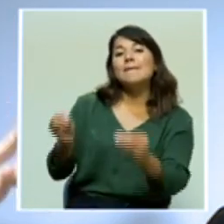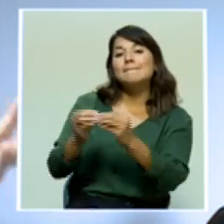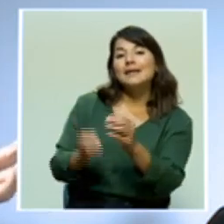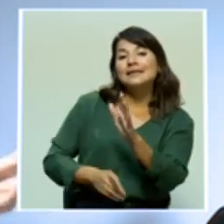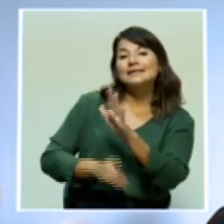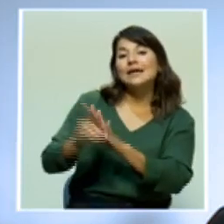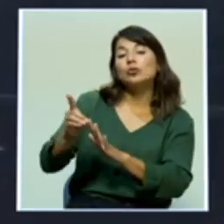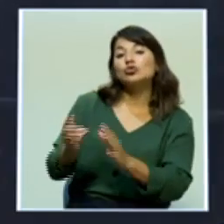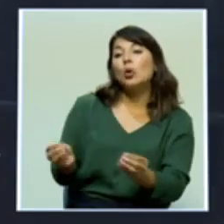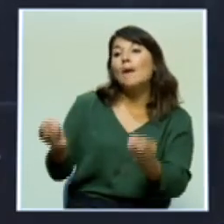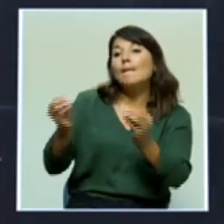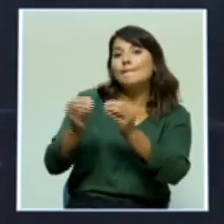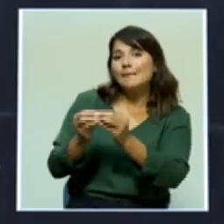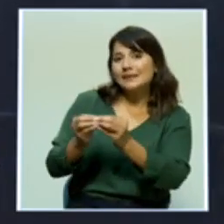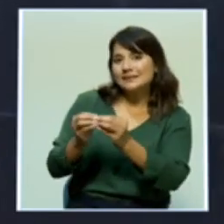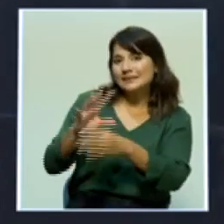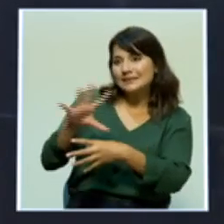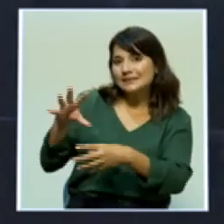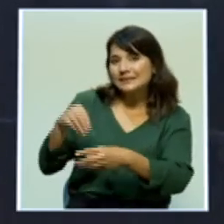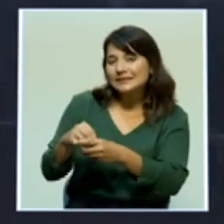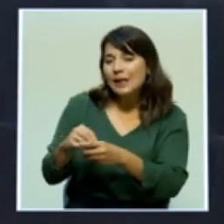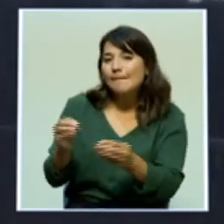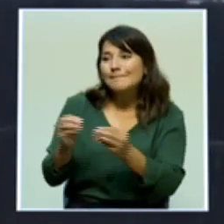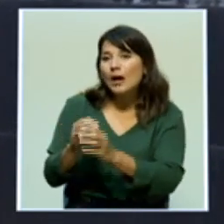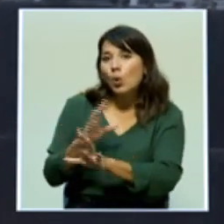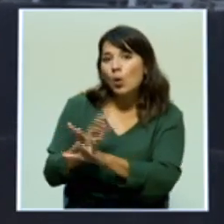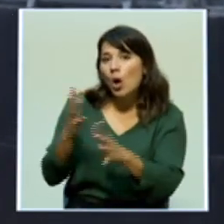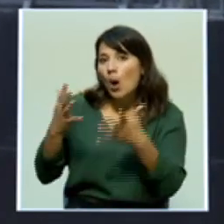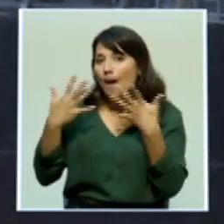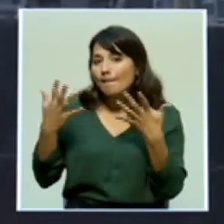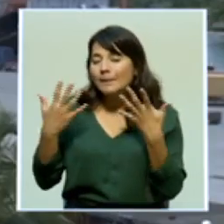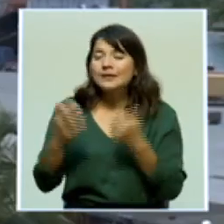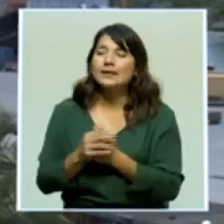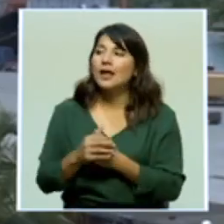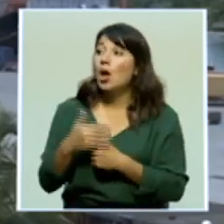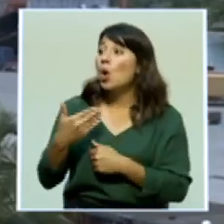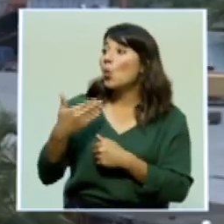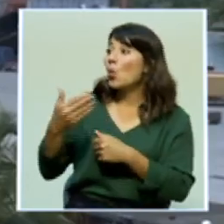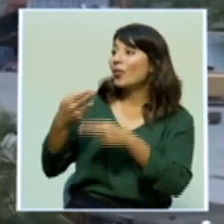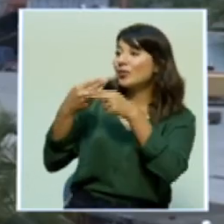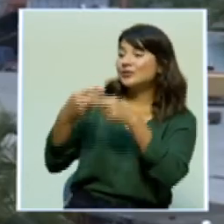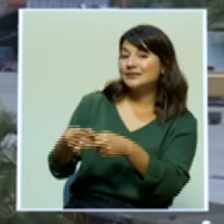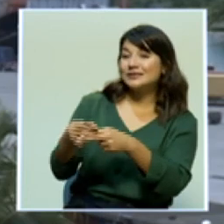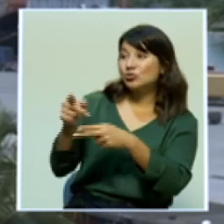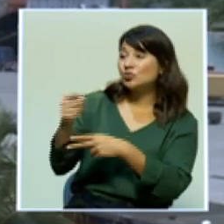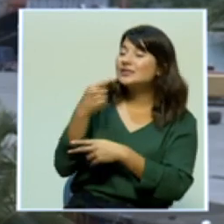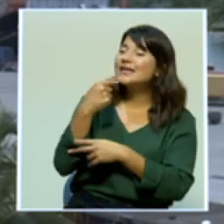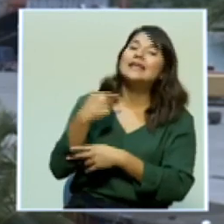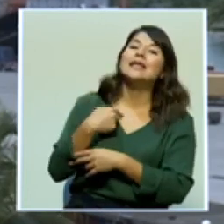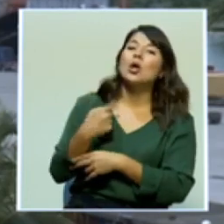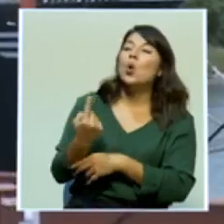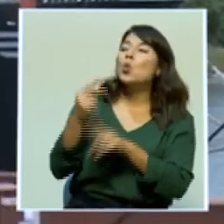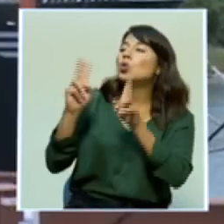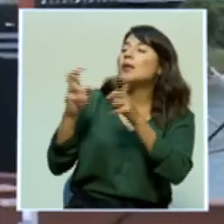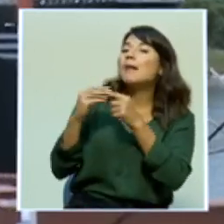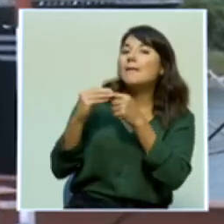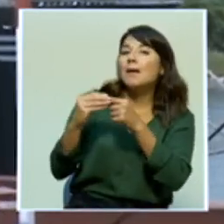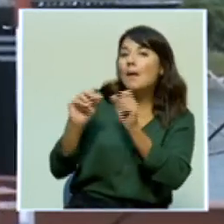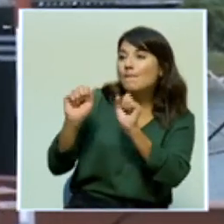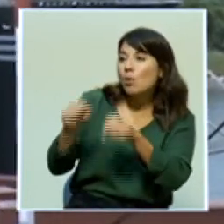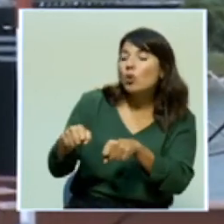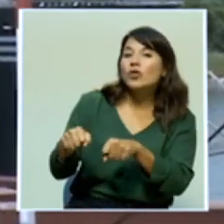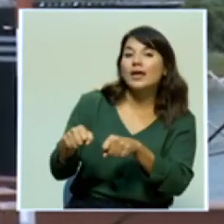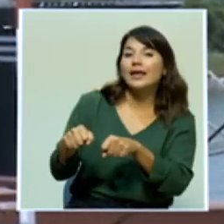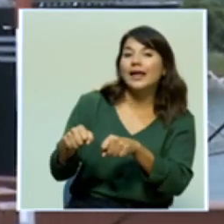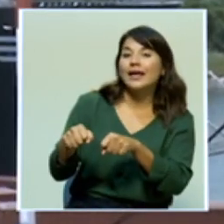más inclusivo y más sostenible. El día que fue designado, mencionaba usted que una de las prioridades será expandirse a nuevos